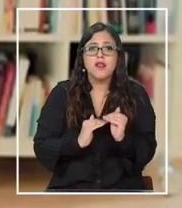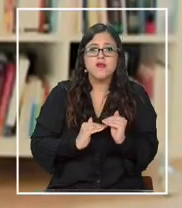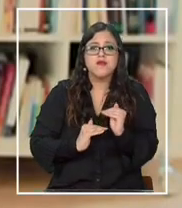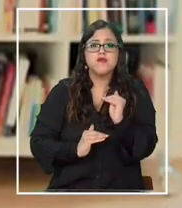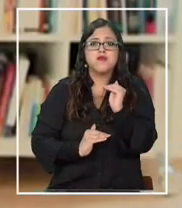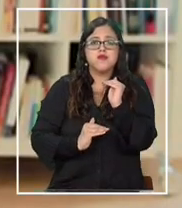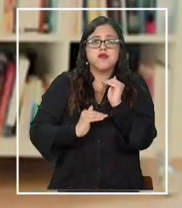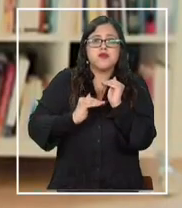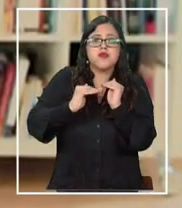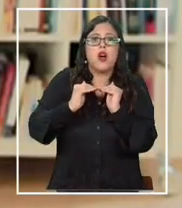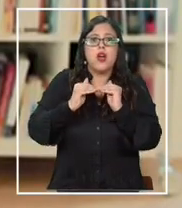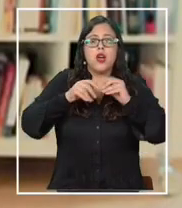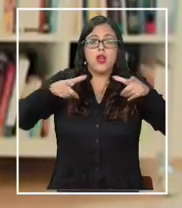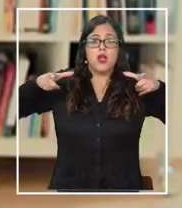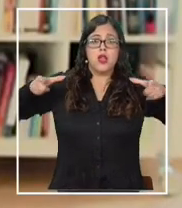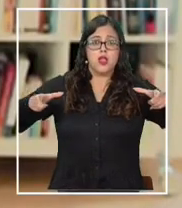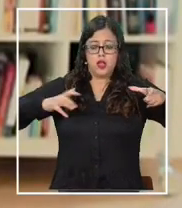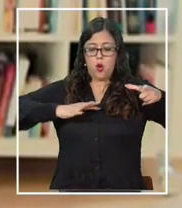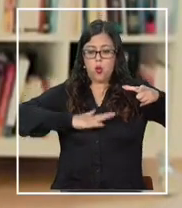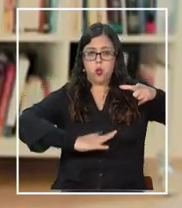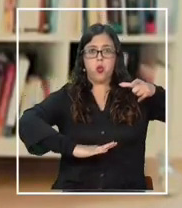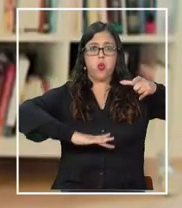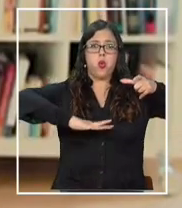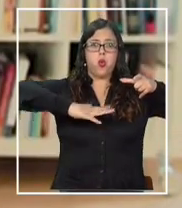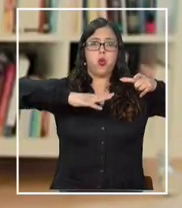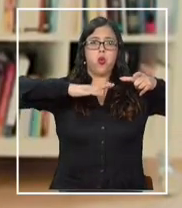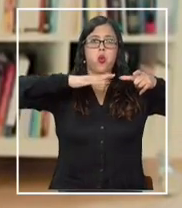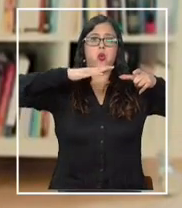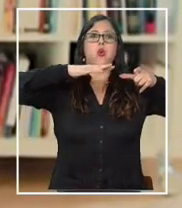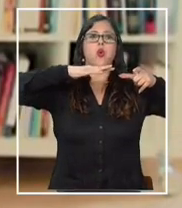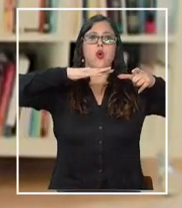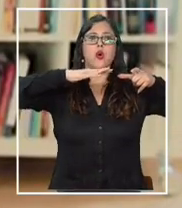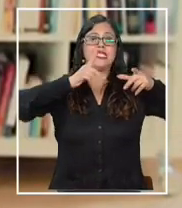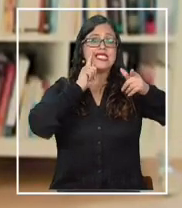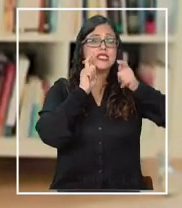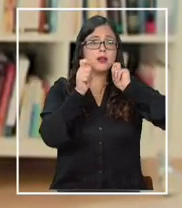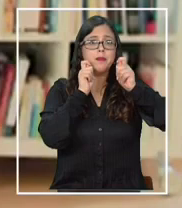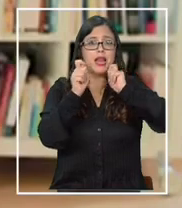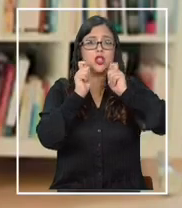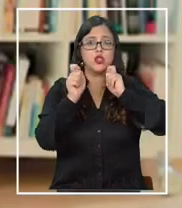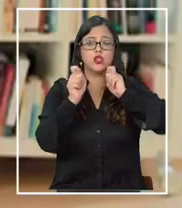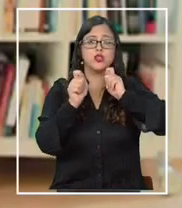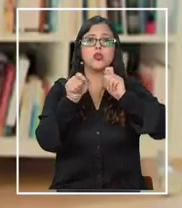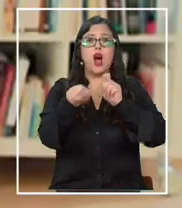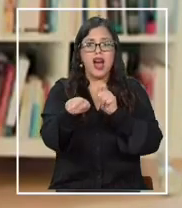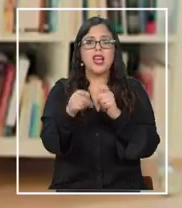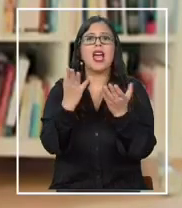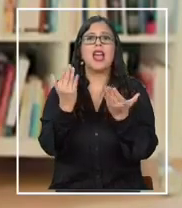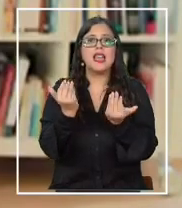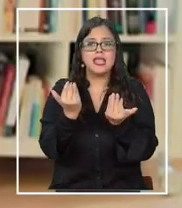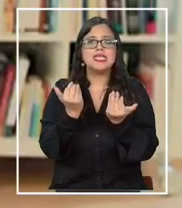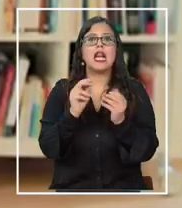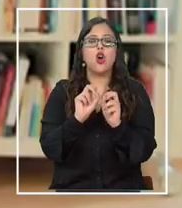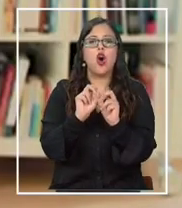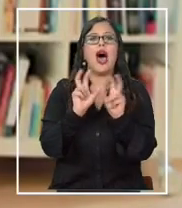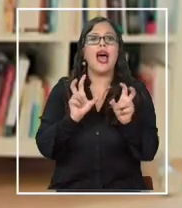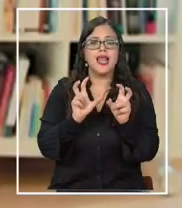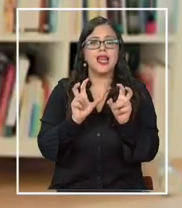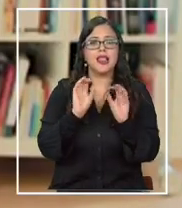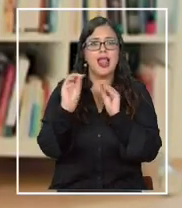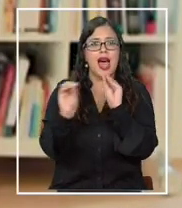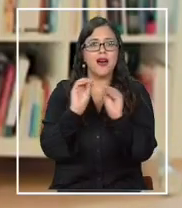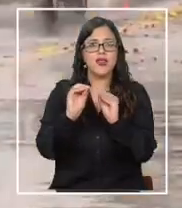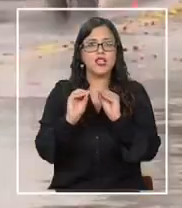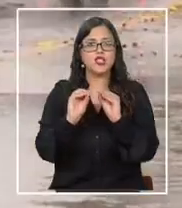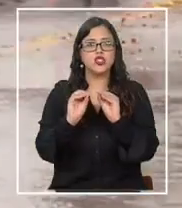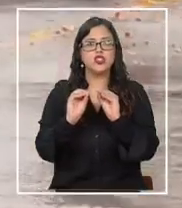ríos o embalses. Cuando estos niveles alcanzan valores peligrosos, es necesario emitir una alerta de